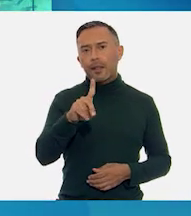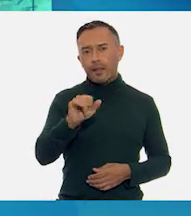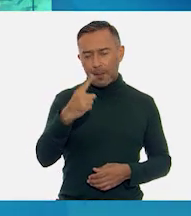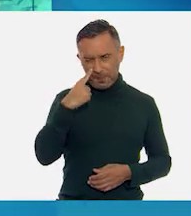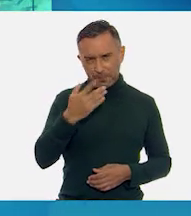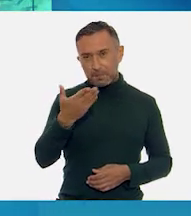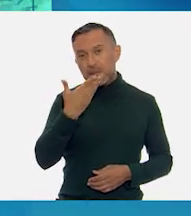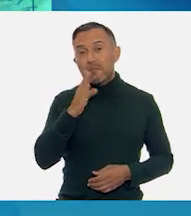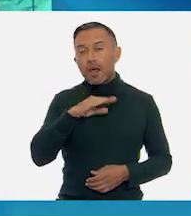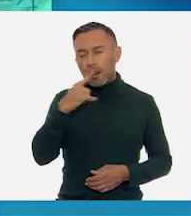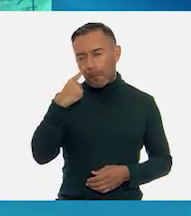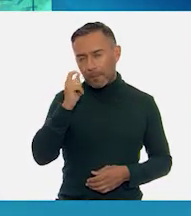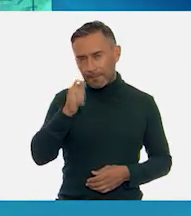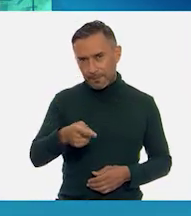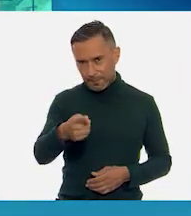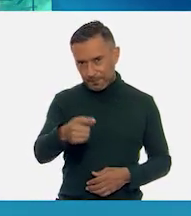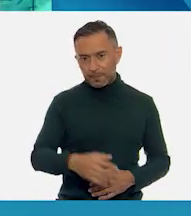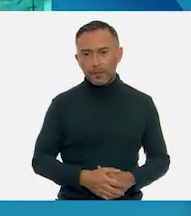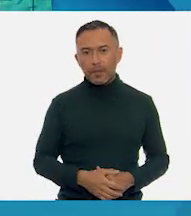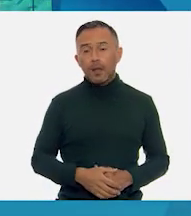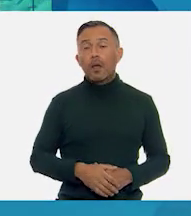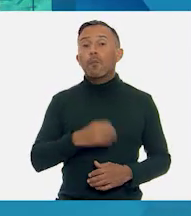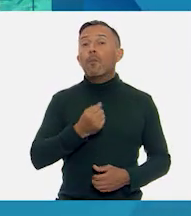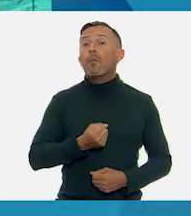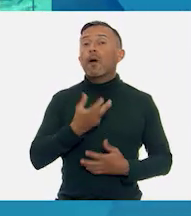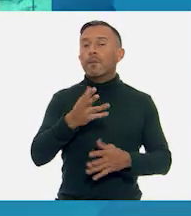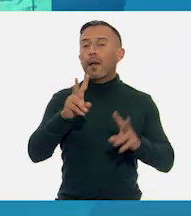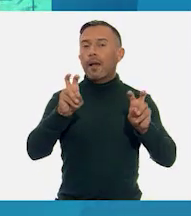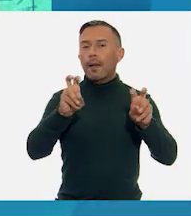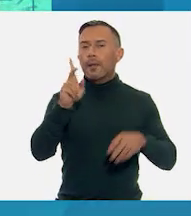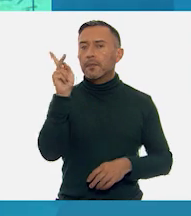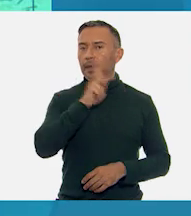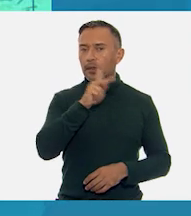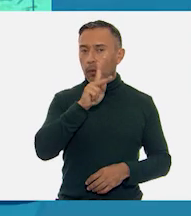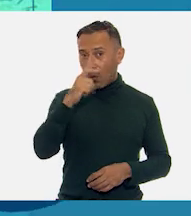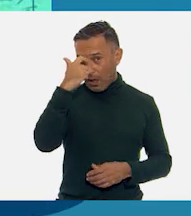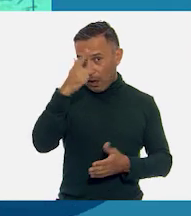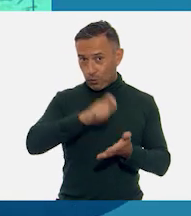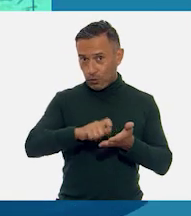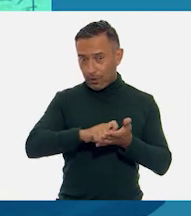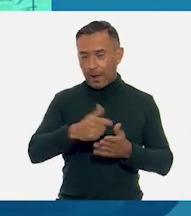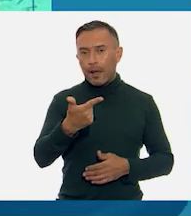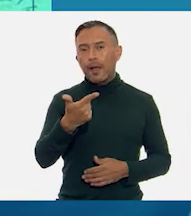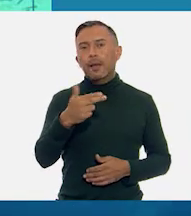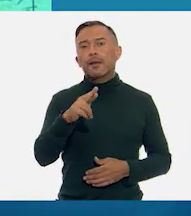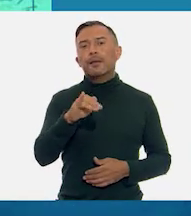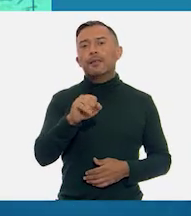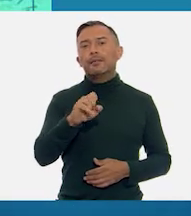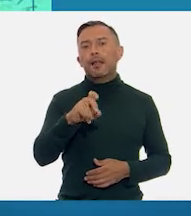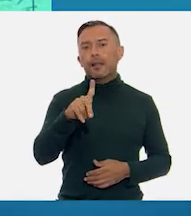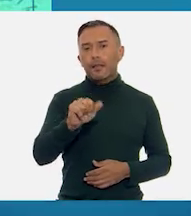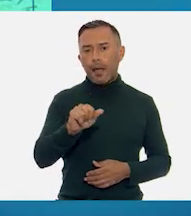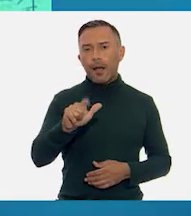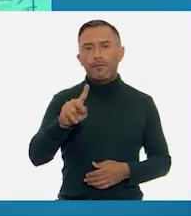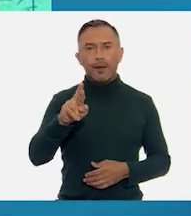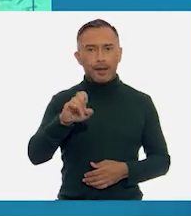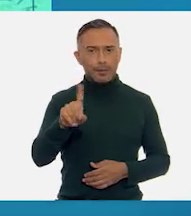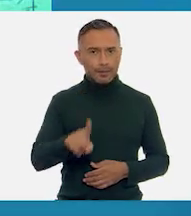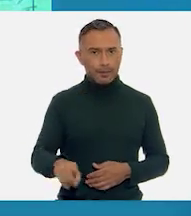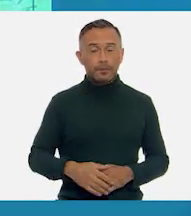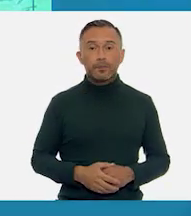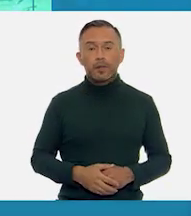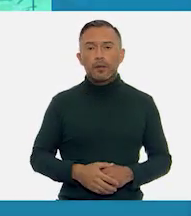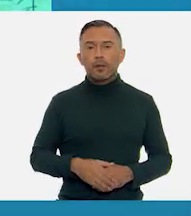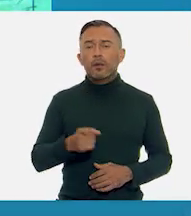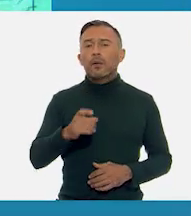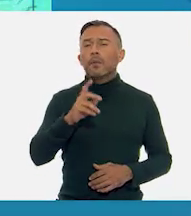Poema Viento Autora Griselda Álvarez Me molesta ese viento que se lleva